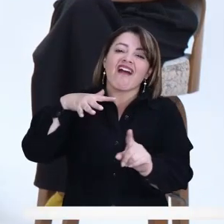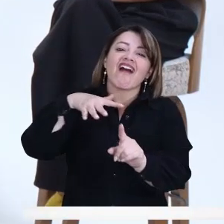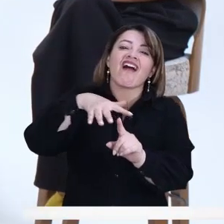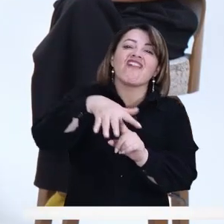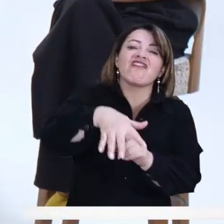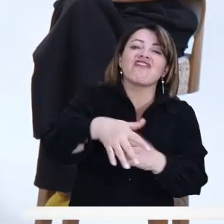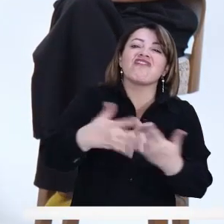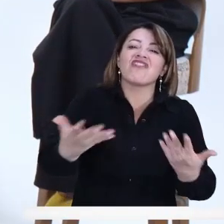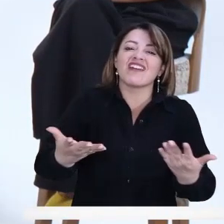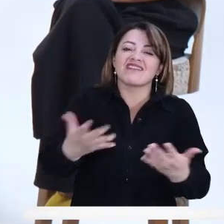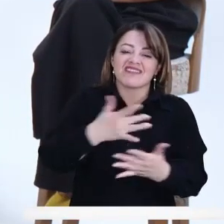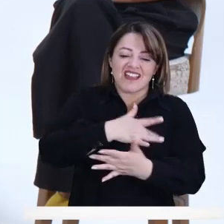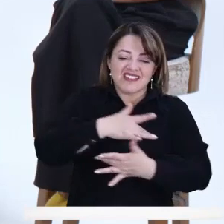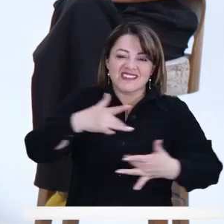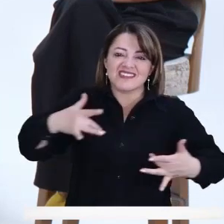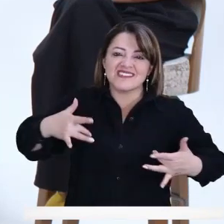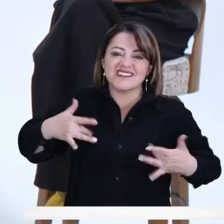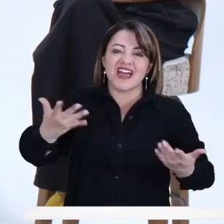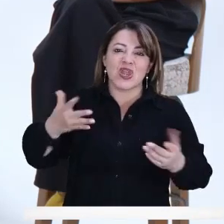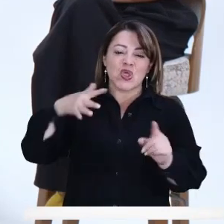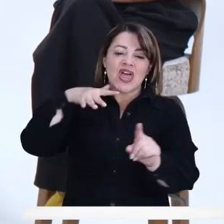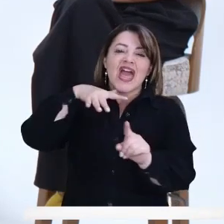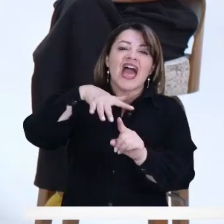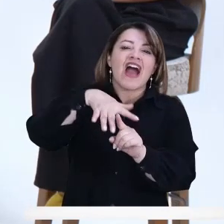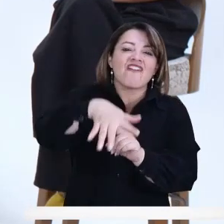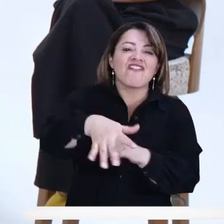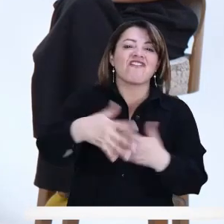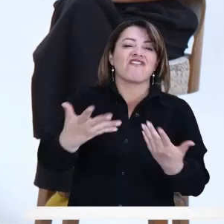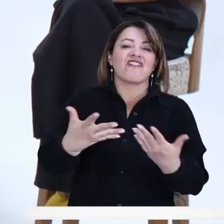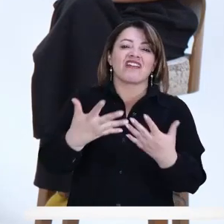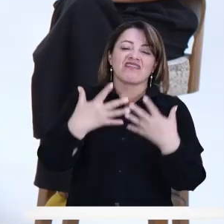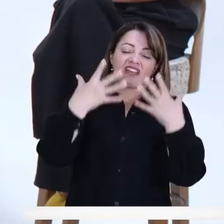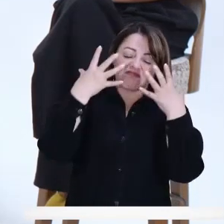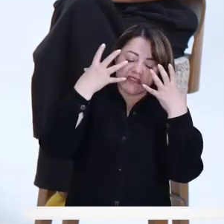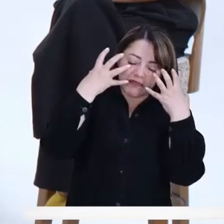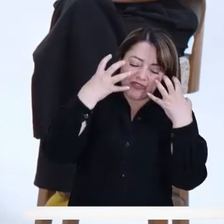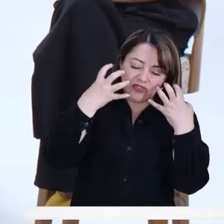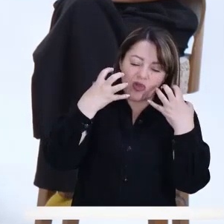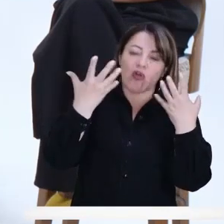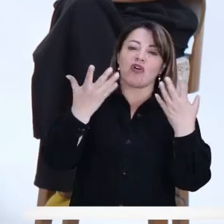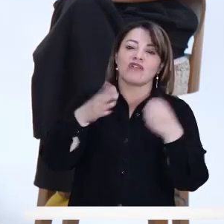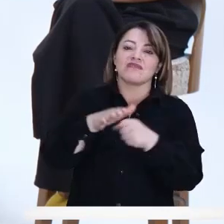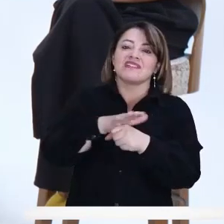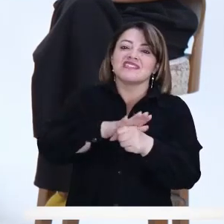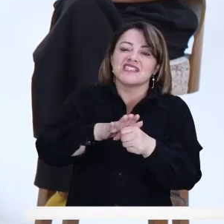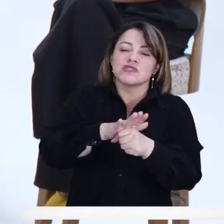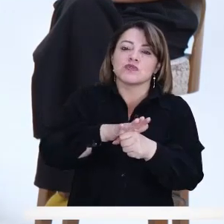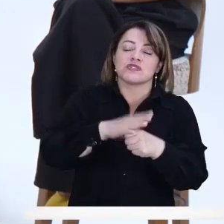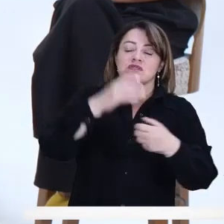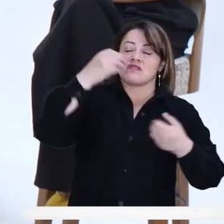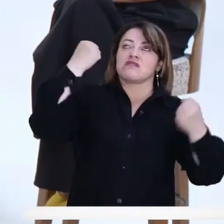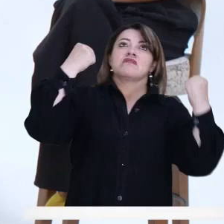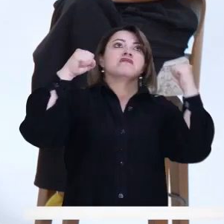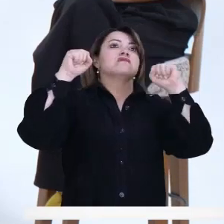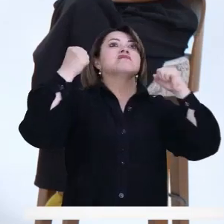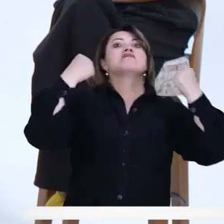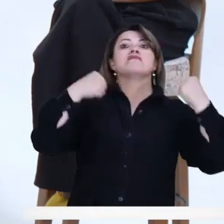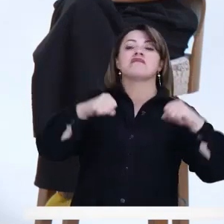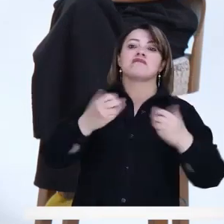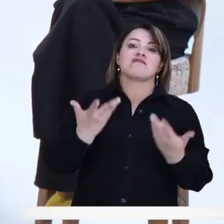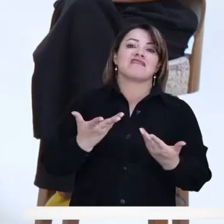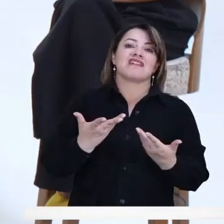que viven los niños en sus primeros años se van a reproducir más adelante en depresiones, en situaciones de